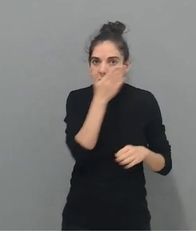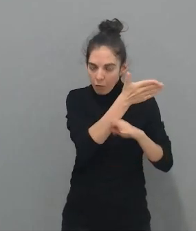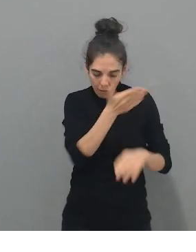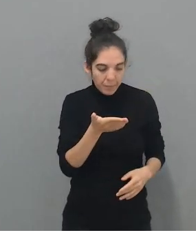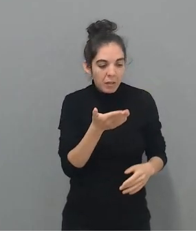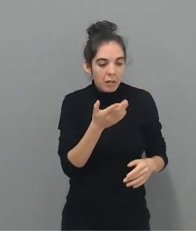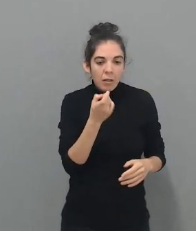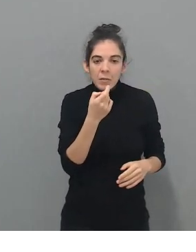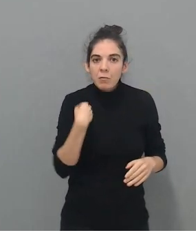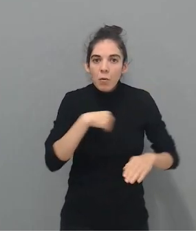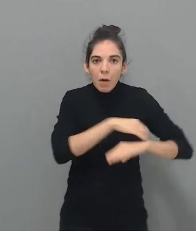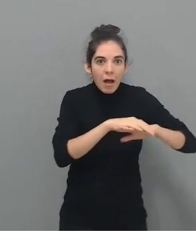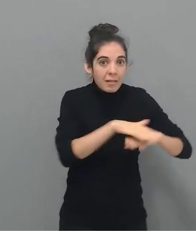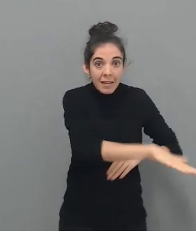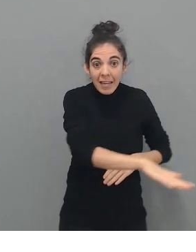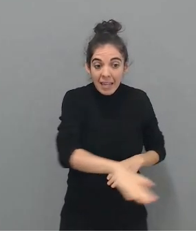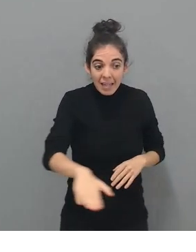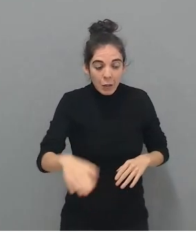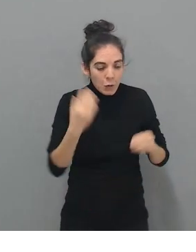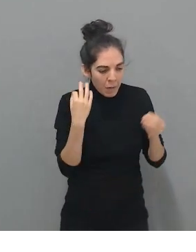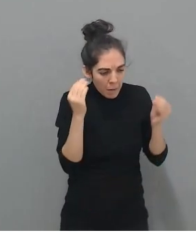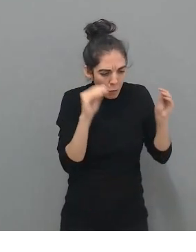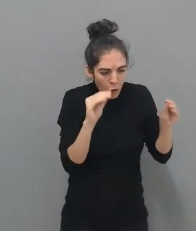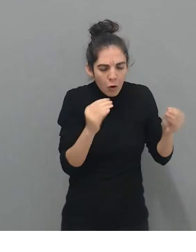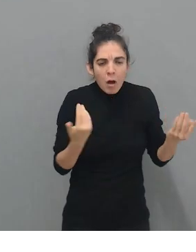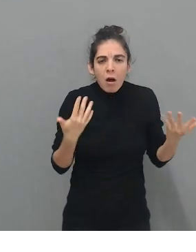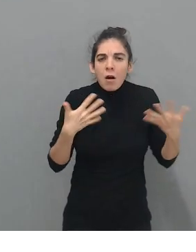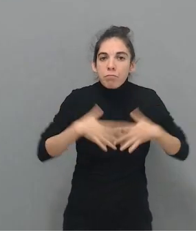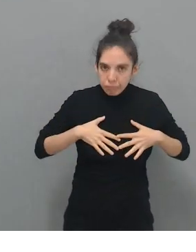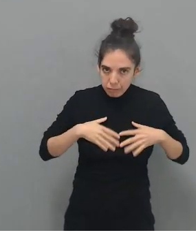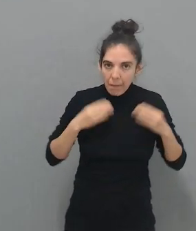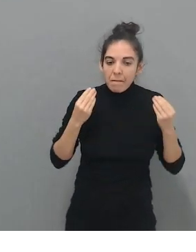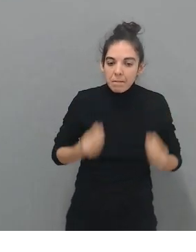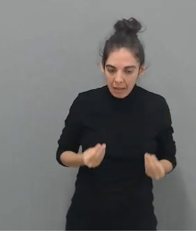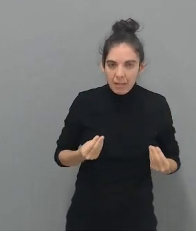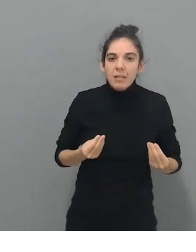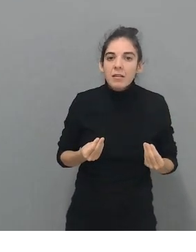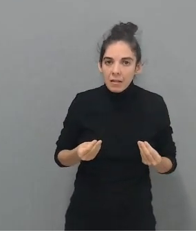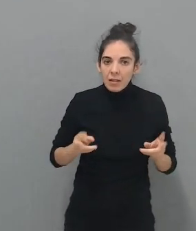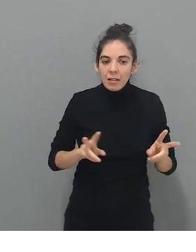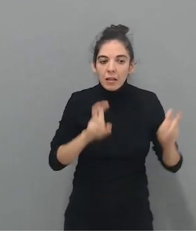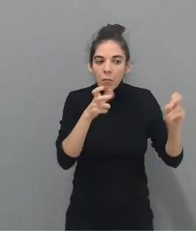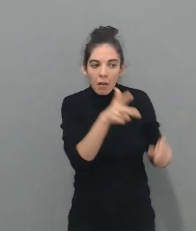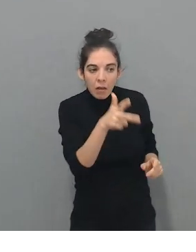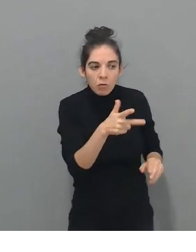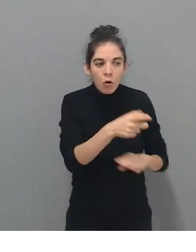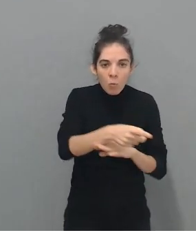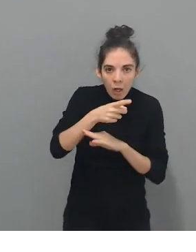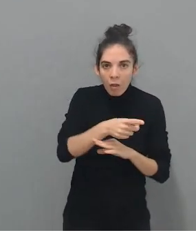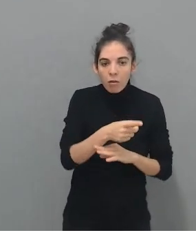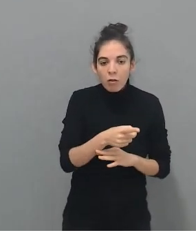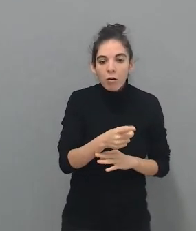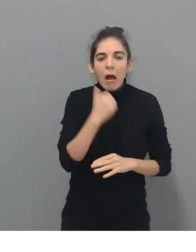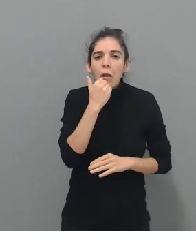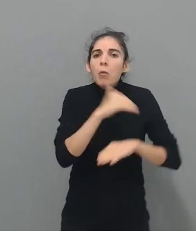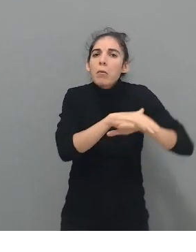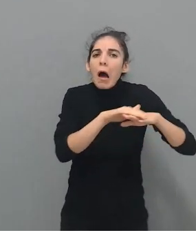abajo. Que los niños salgan formados con un conocimiento general de sus derechos, sus obligaciones, un poquito solo. Y ya poco a